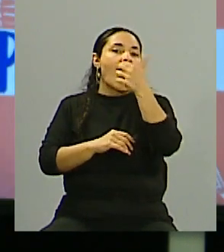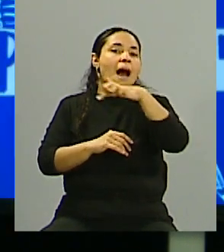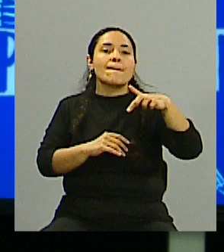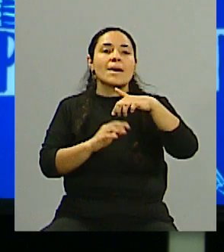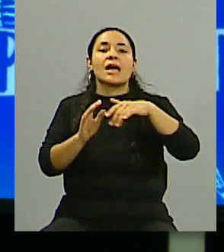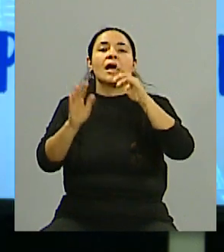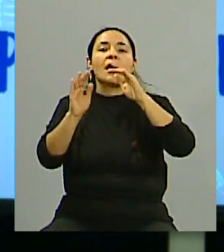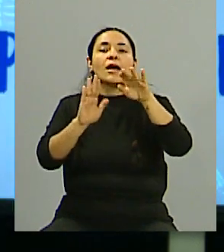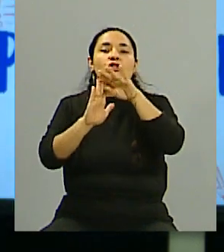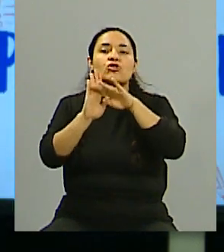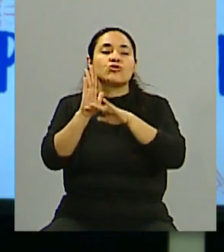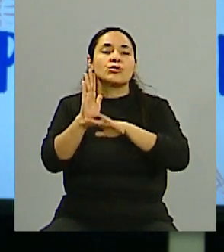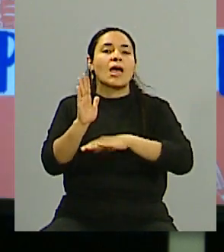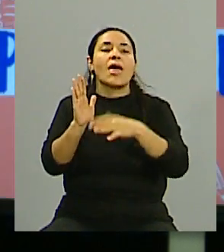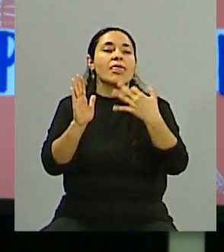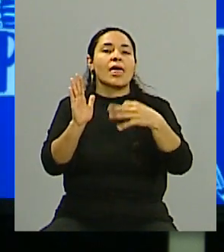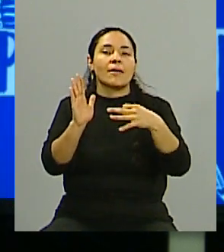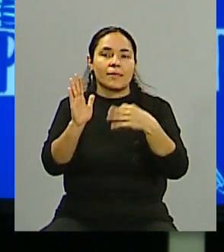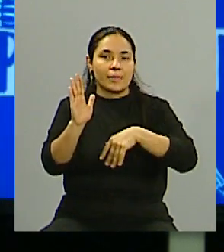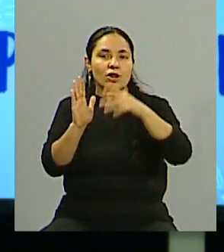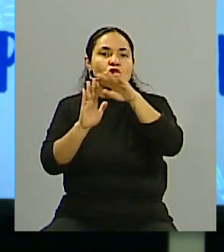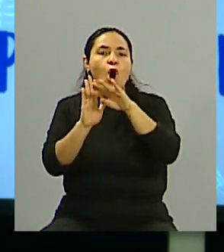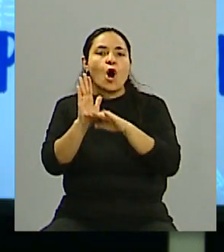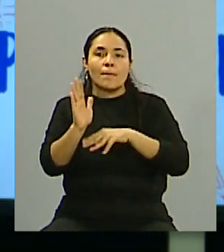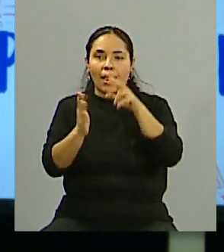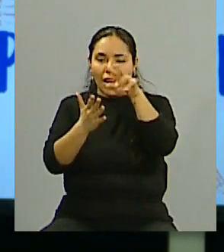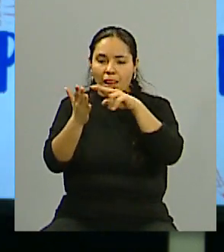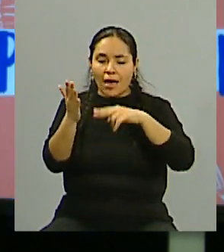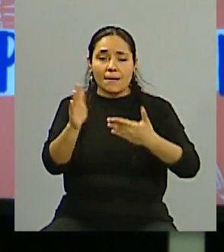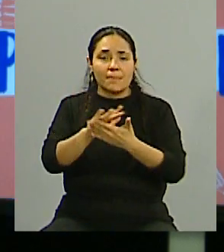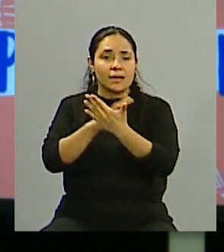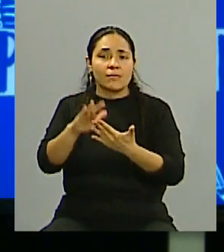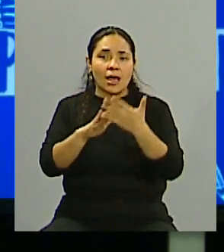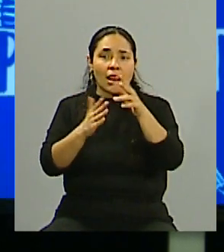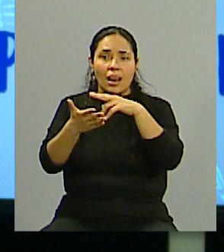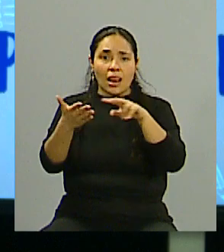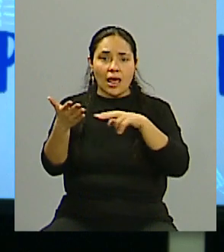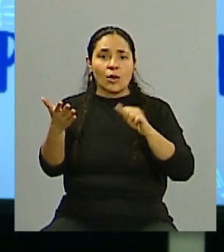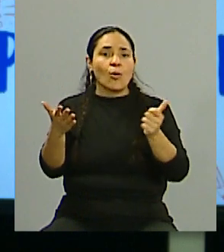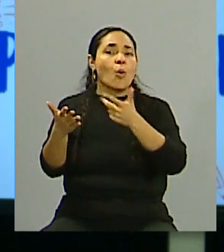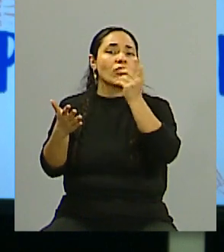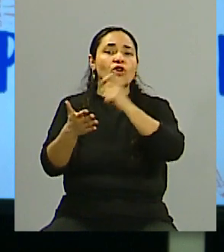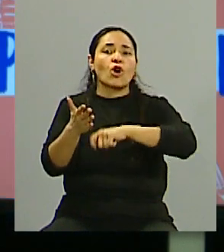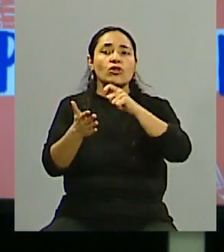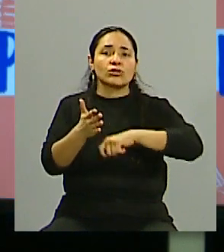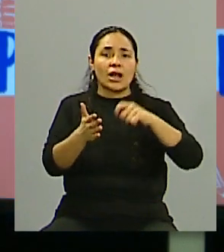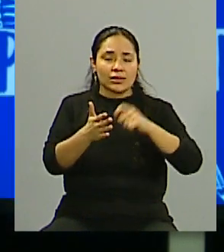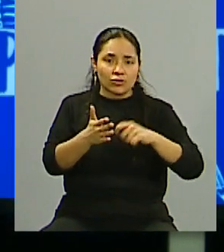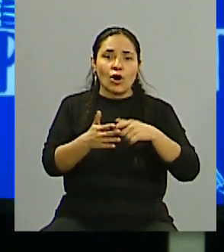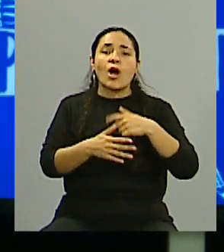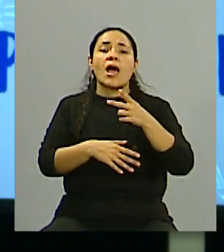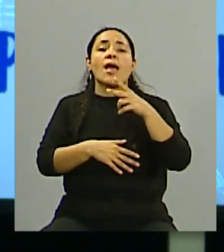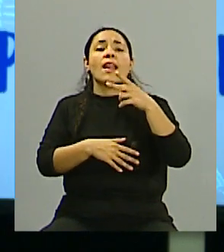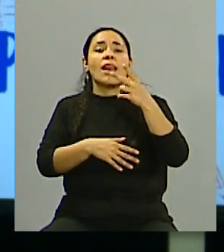importantes. Las imprimimos y las leímos cronometrado. ¿Sabes cuánto lleva leer un contrato de términos y condiciones